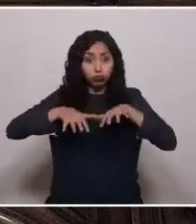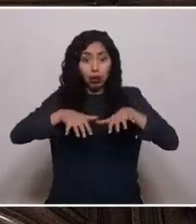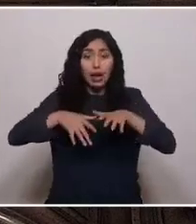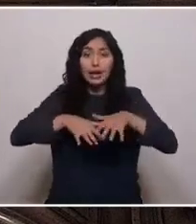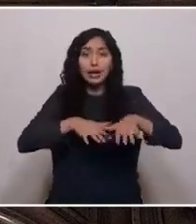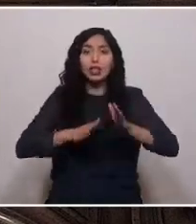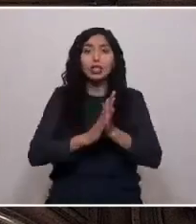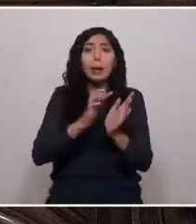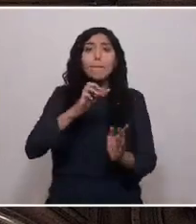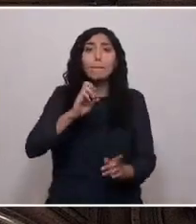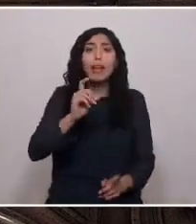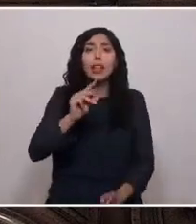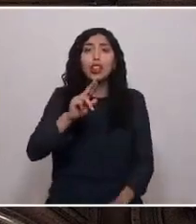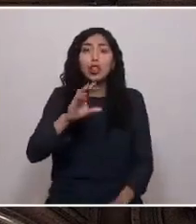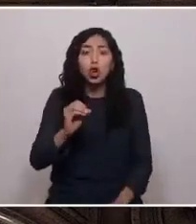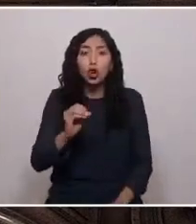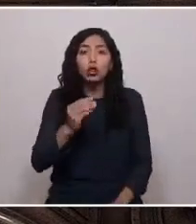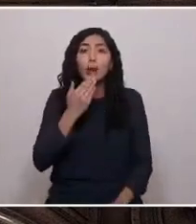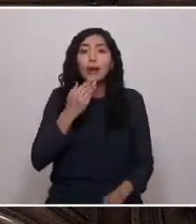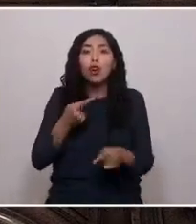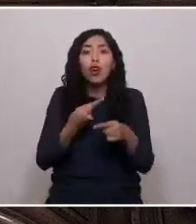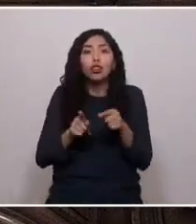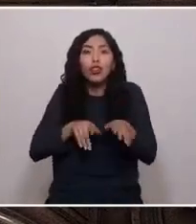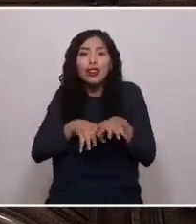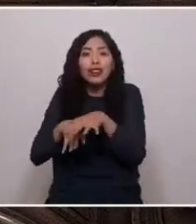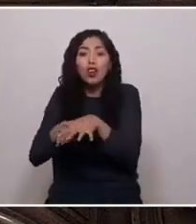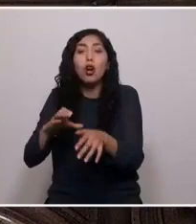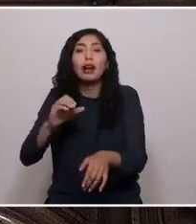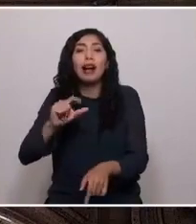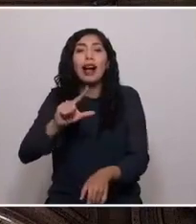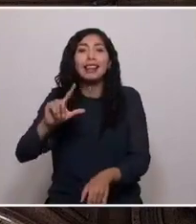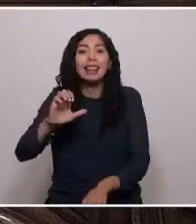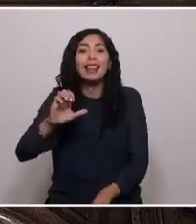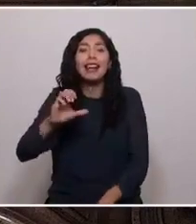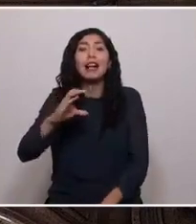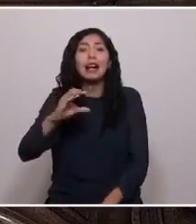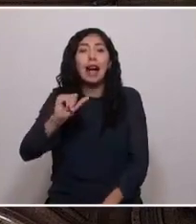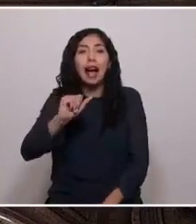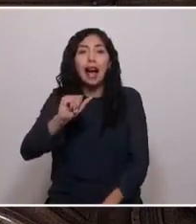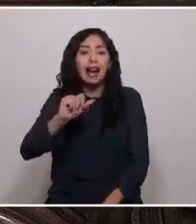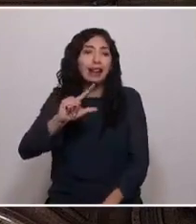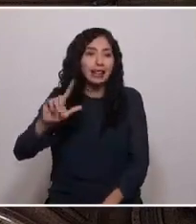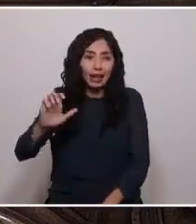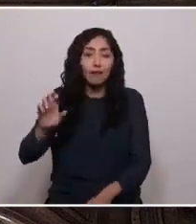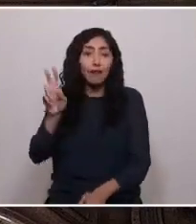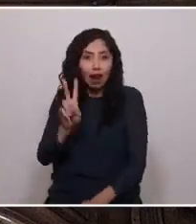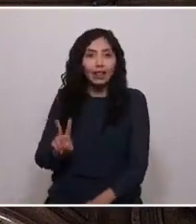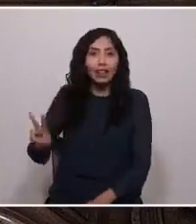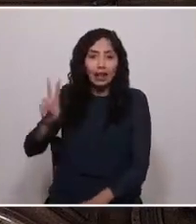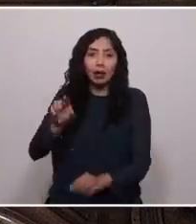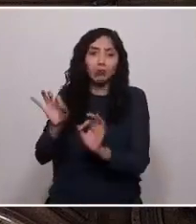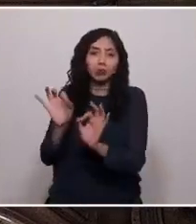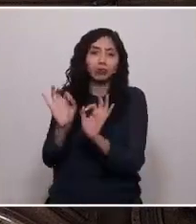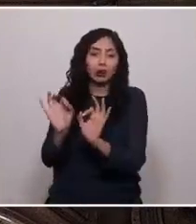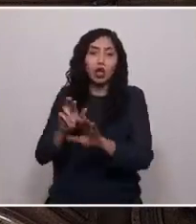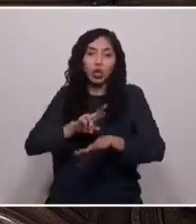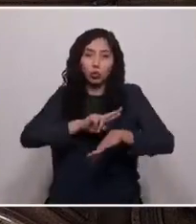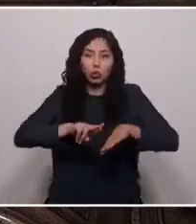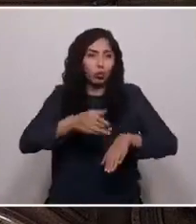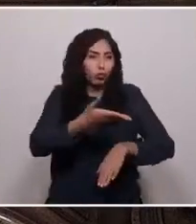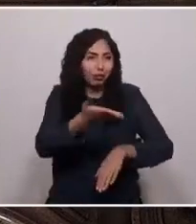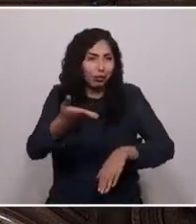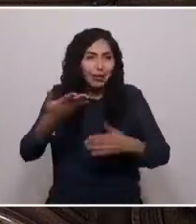San Pedro y llegamos al Calle Calle, en Valdivia, la perla del sur, que quizás todos ustedes